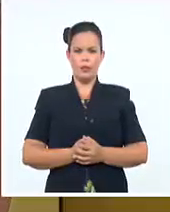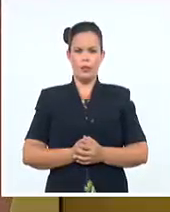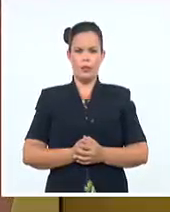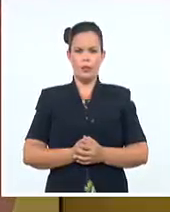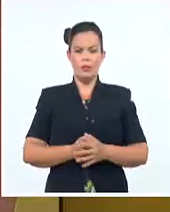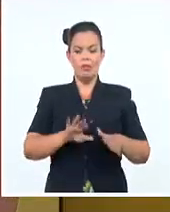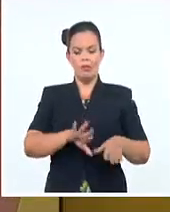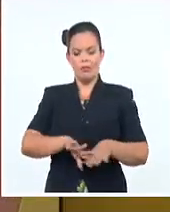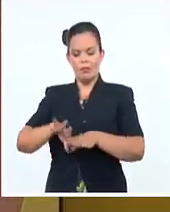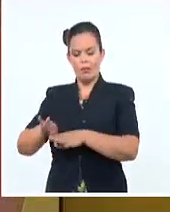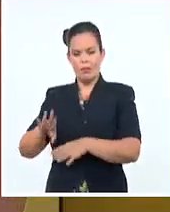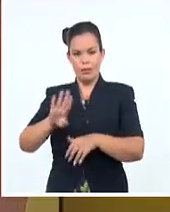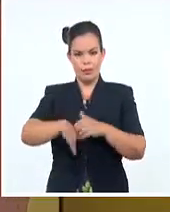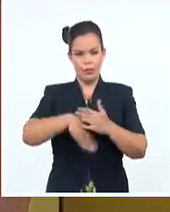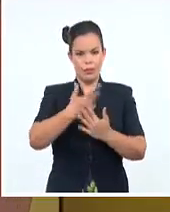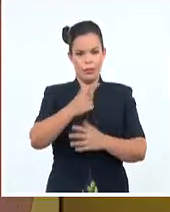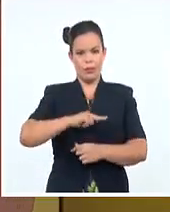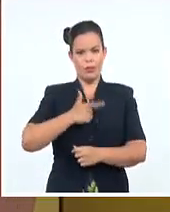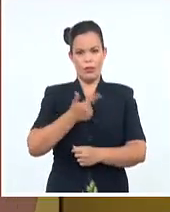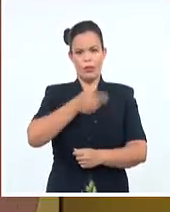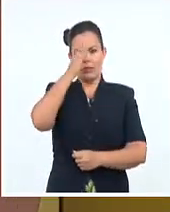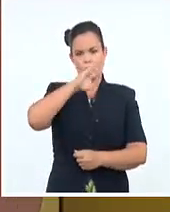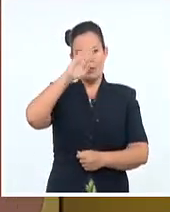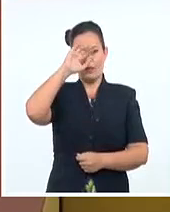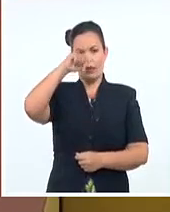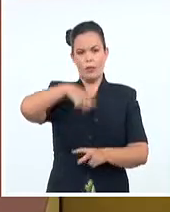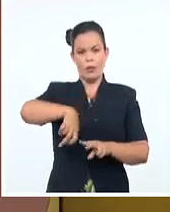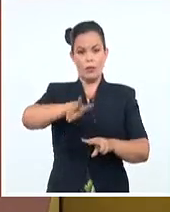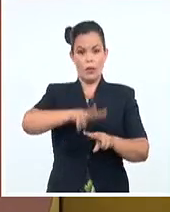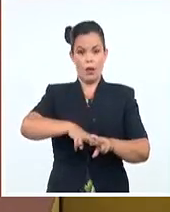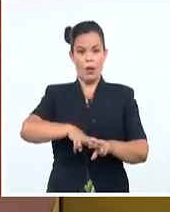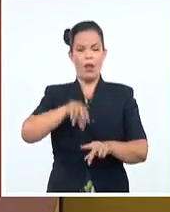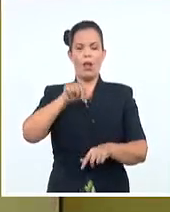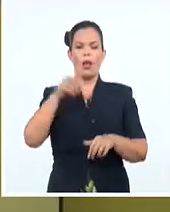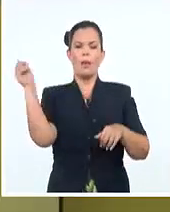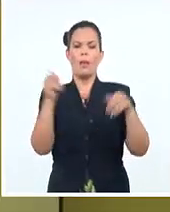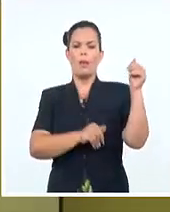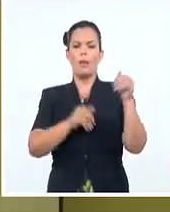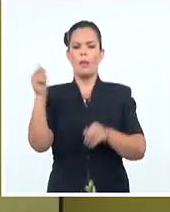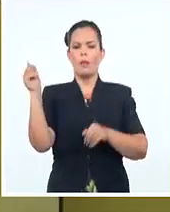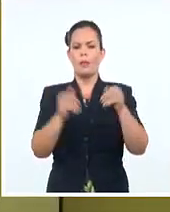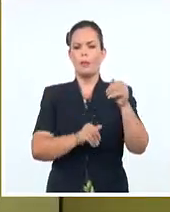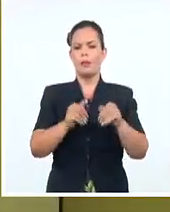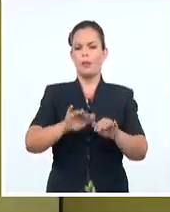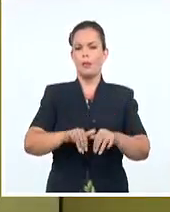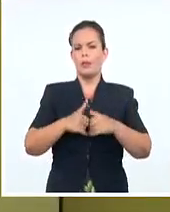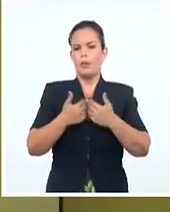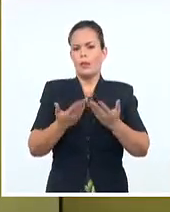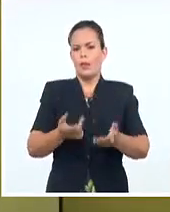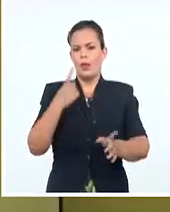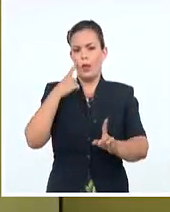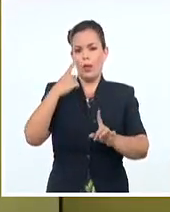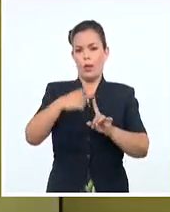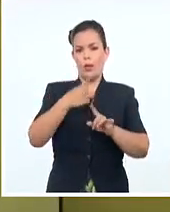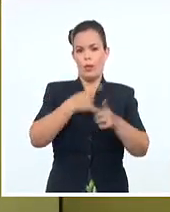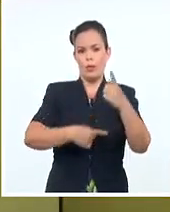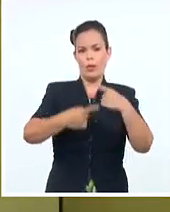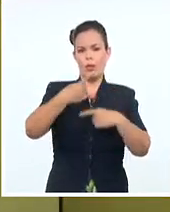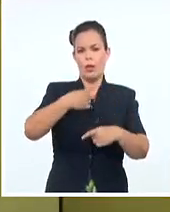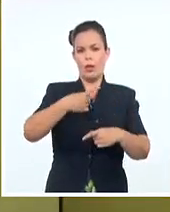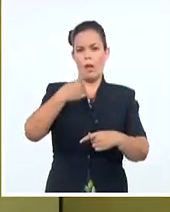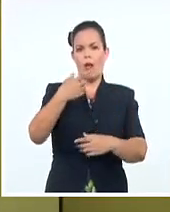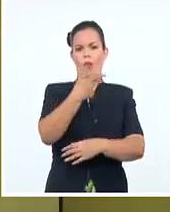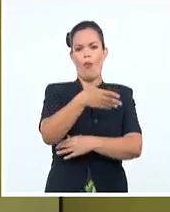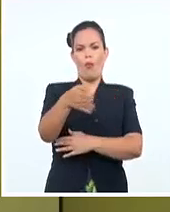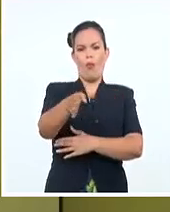Día de la Cultura Cubana en la capital se celebró con el especial acompañamiento de la mayor bandera cubana confeccionada hasta la fecha en el país en los